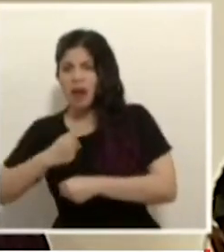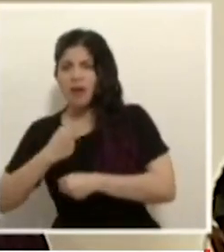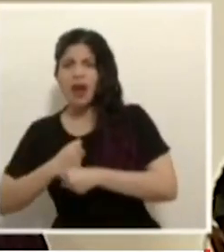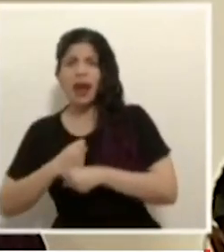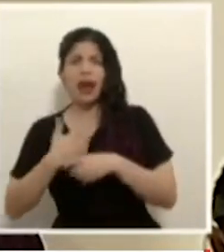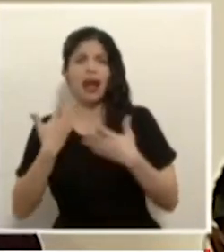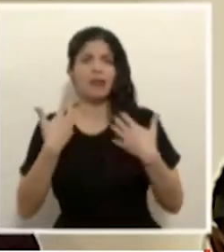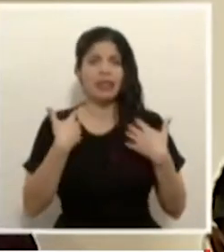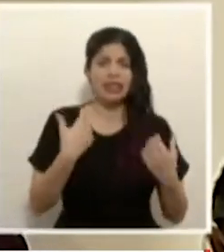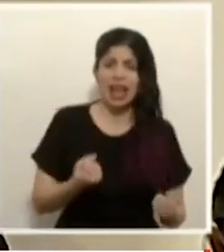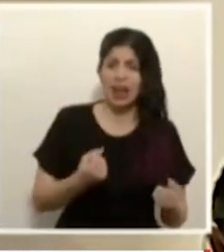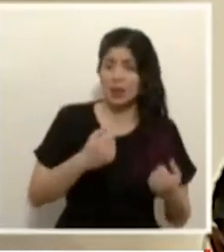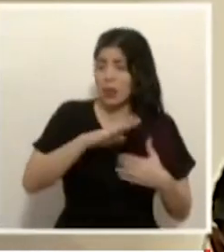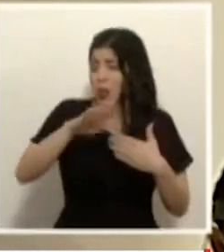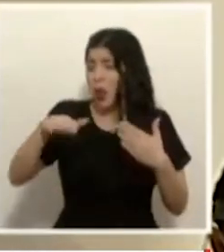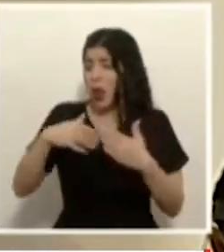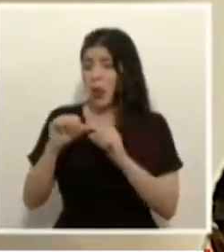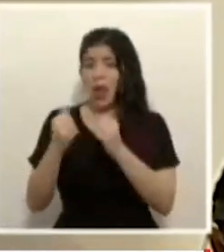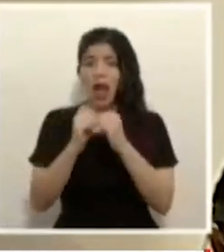sanitario